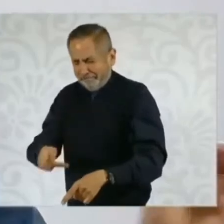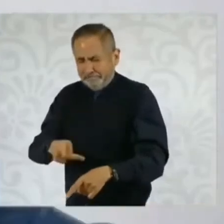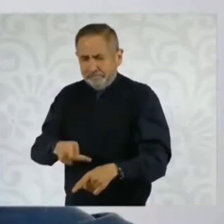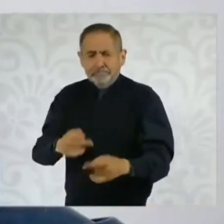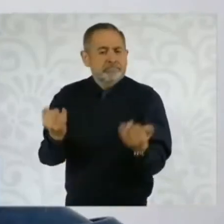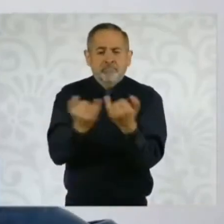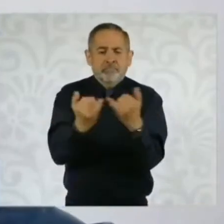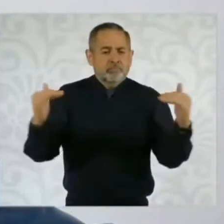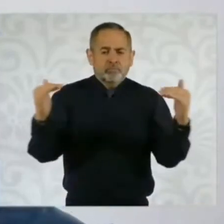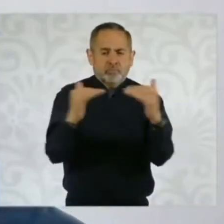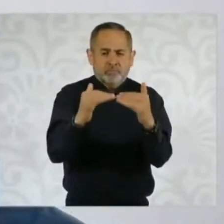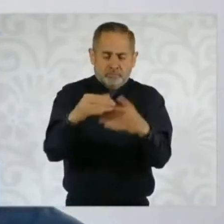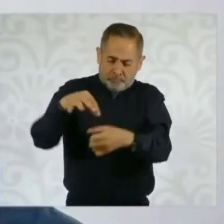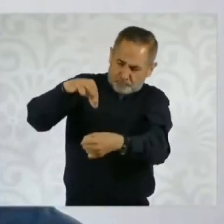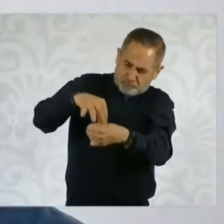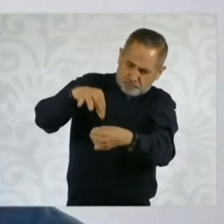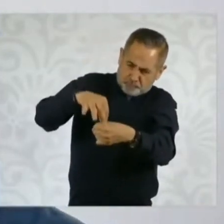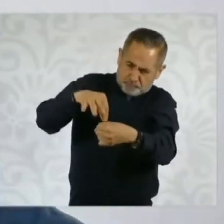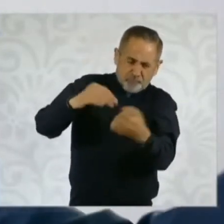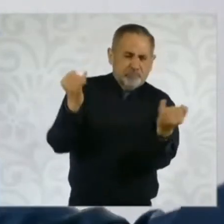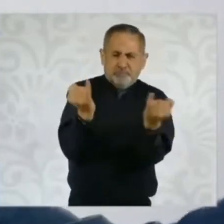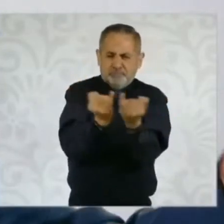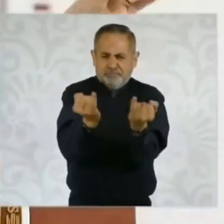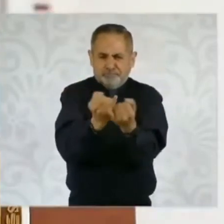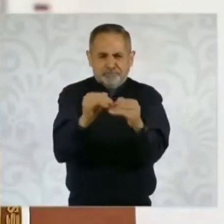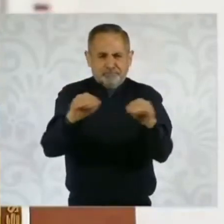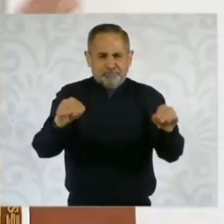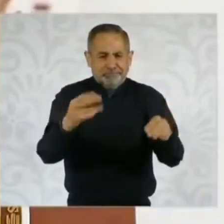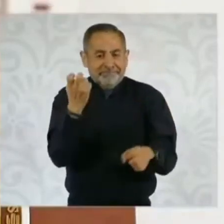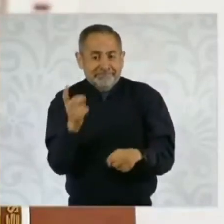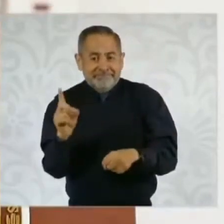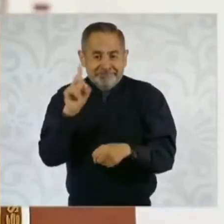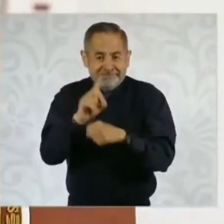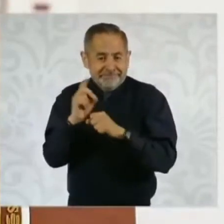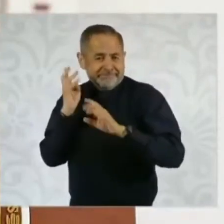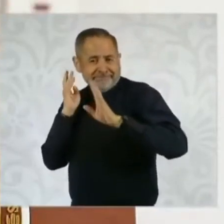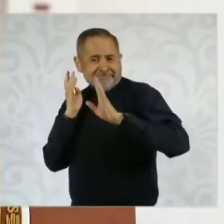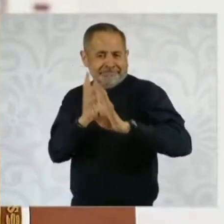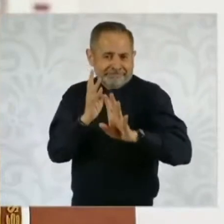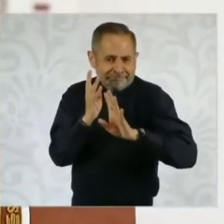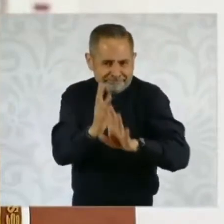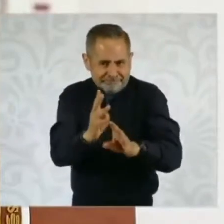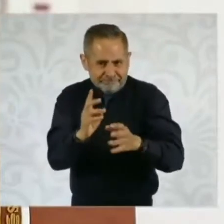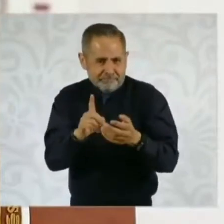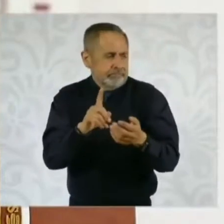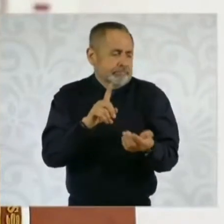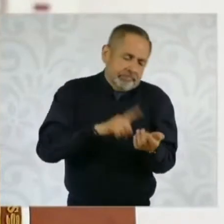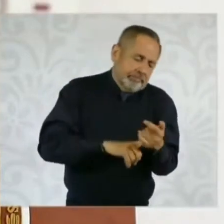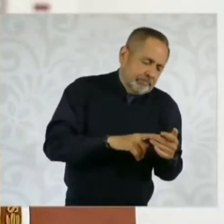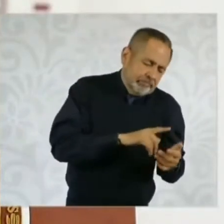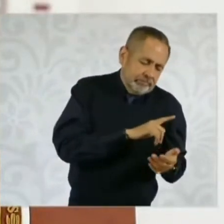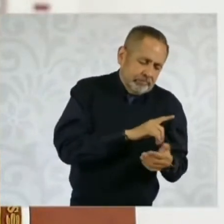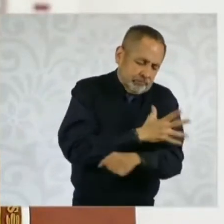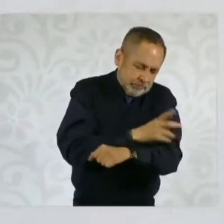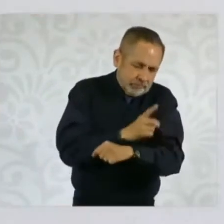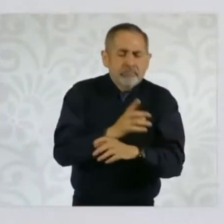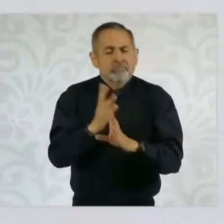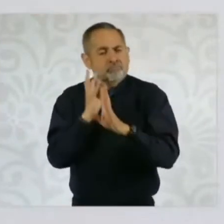Todos somos iguales. Ese día que vamos a votar, siempre y cuando las elecciones sean limpias, obviamente.